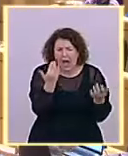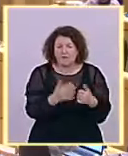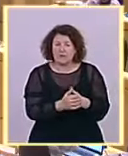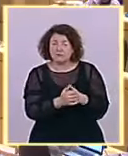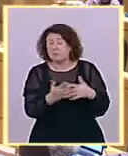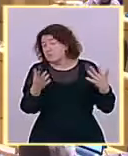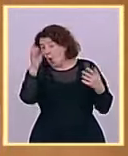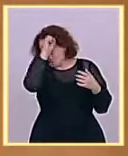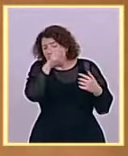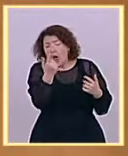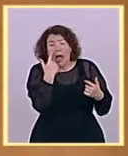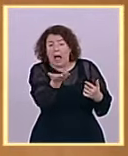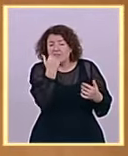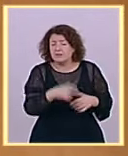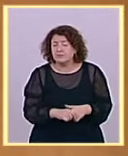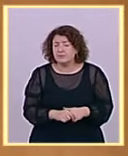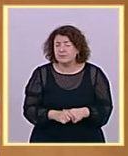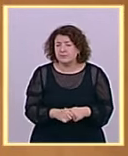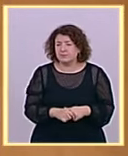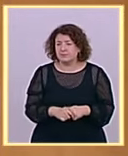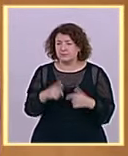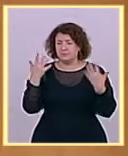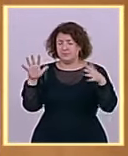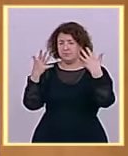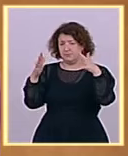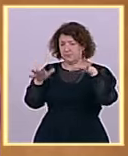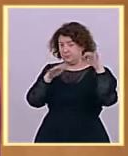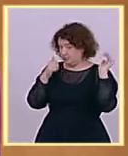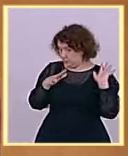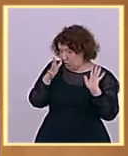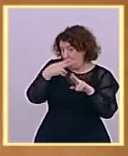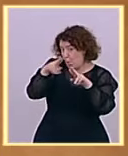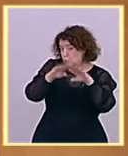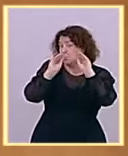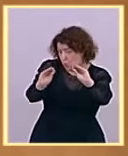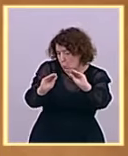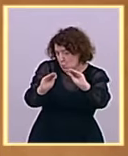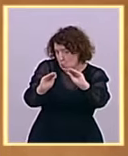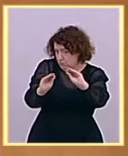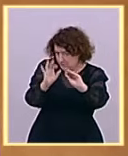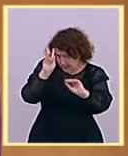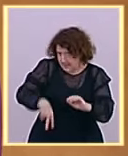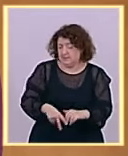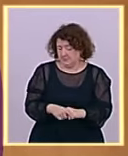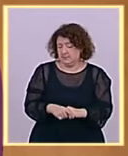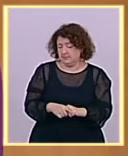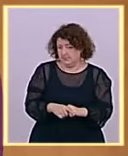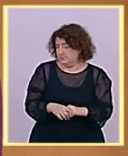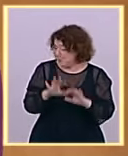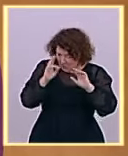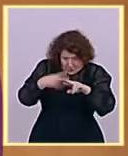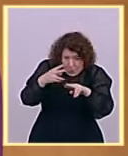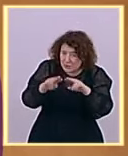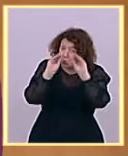porque esa es la política que usted practica. La política que usted practica es quitarle recursos a la sanidad pública,